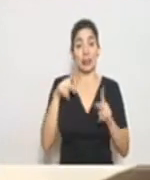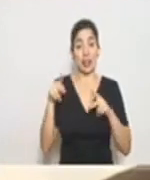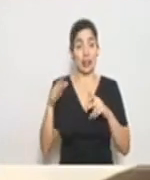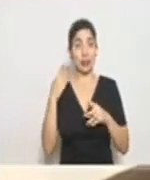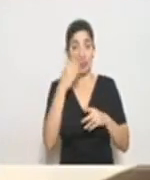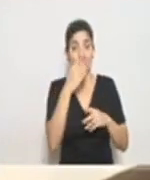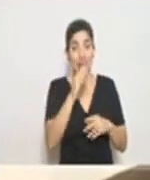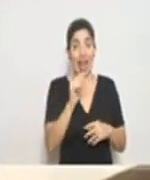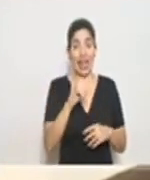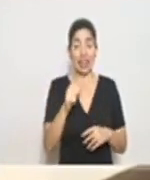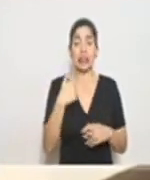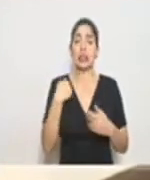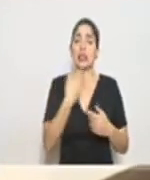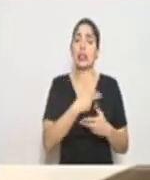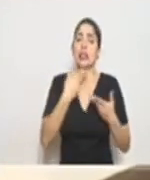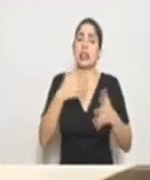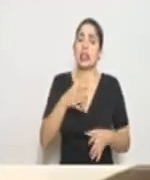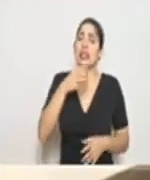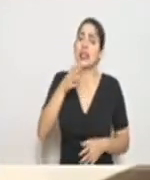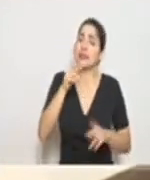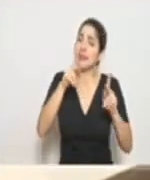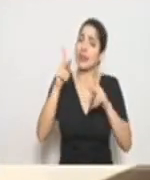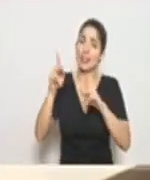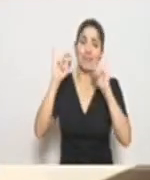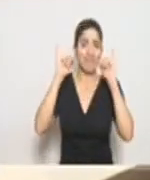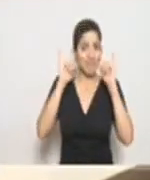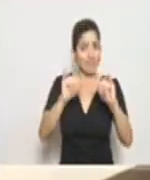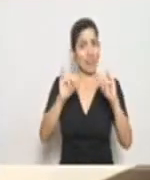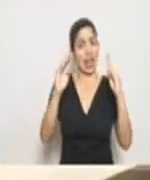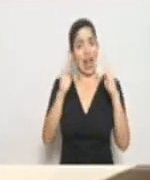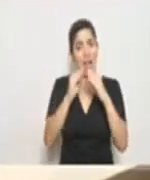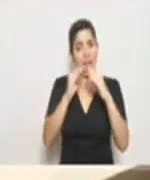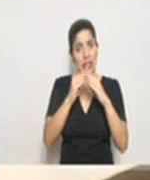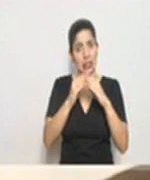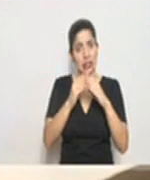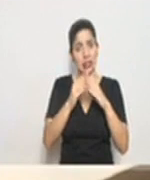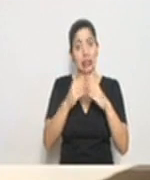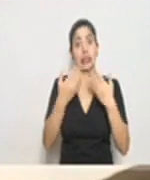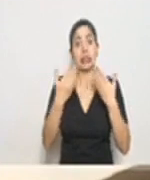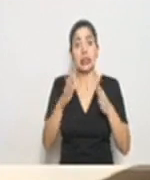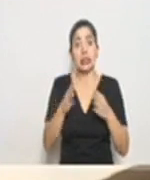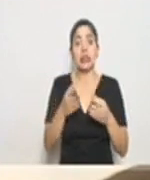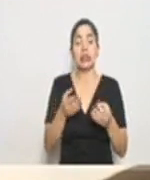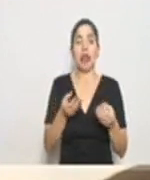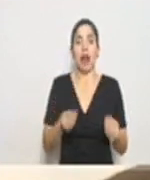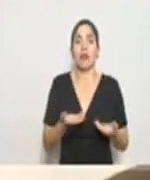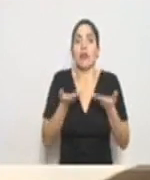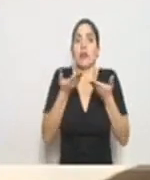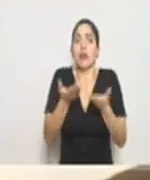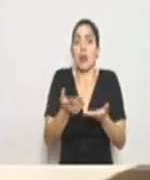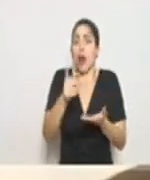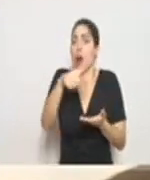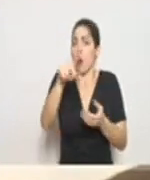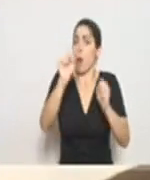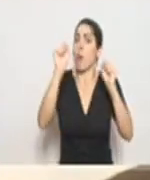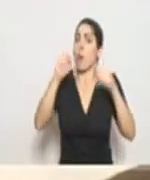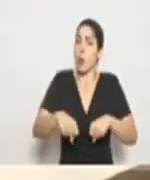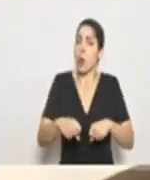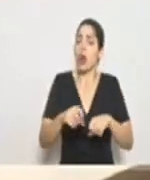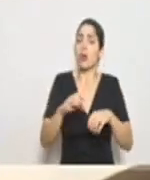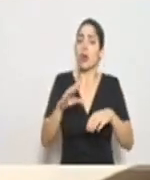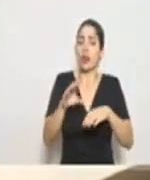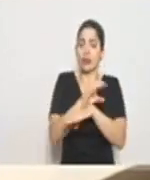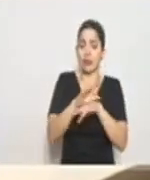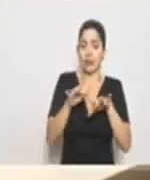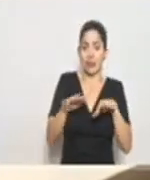estado insistiendo que la gente se quede en la casa y hemos dado las facilidades para que todos utilicen medios